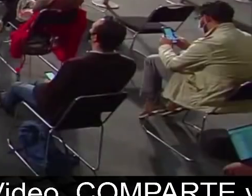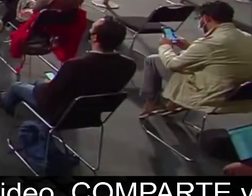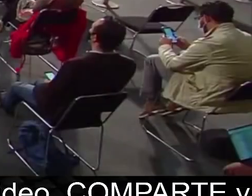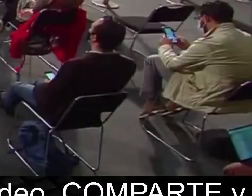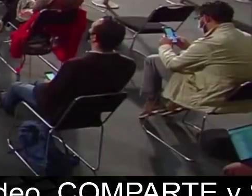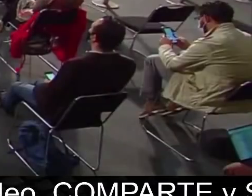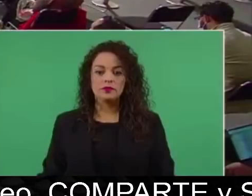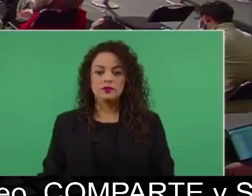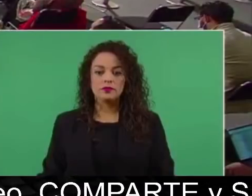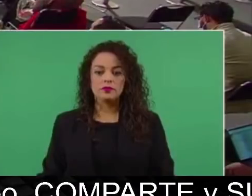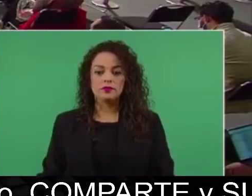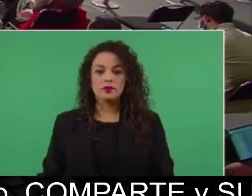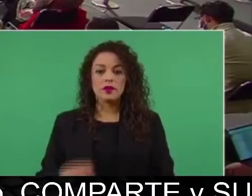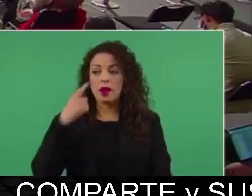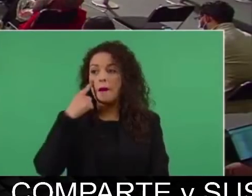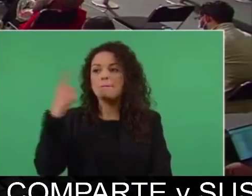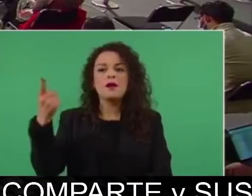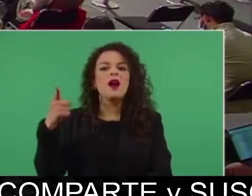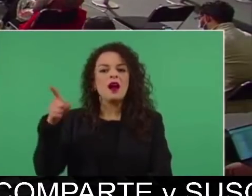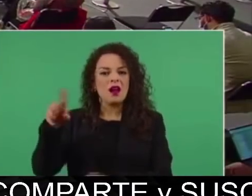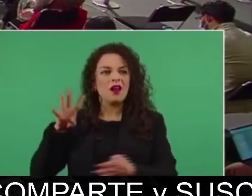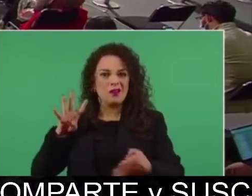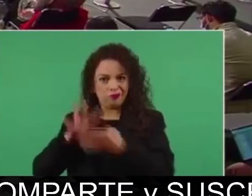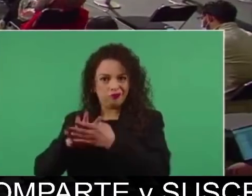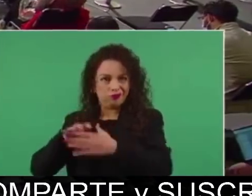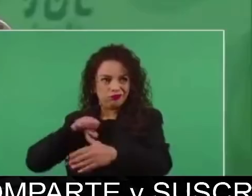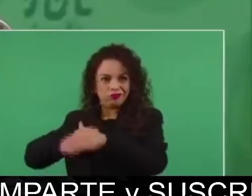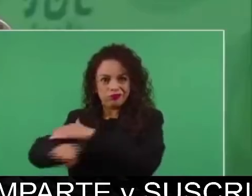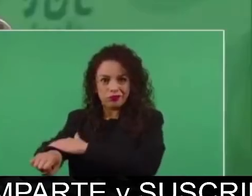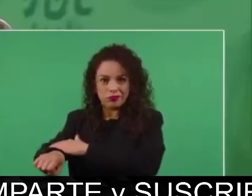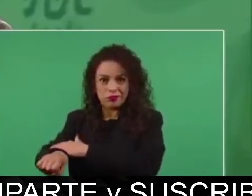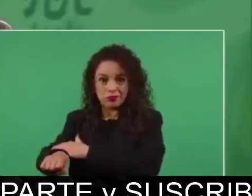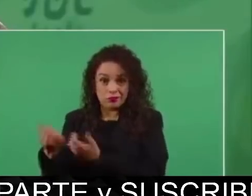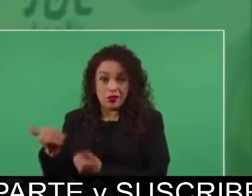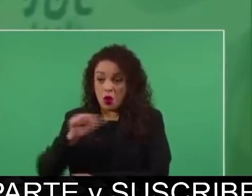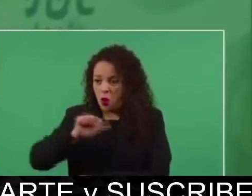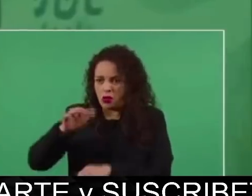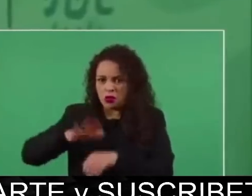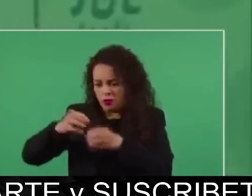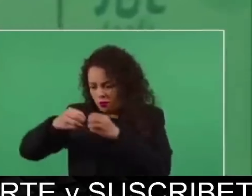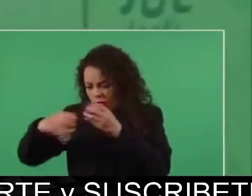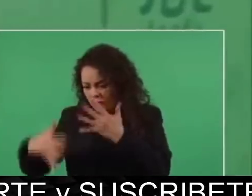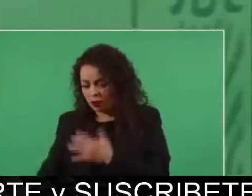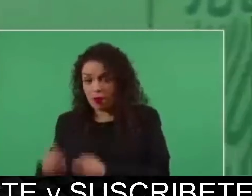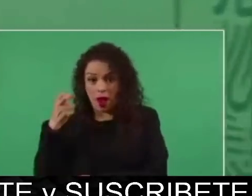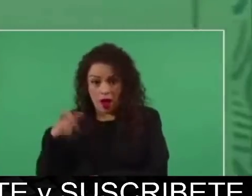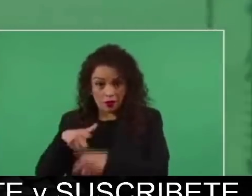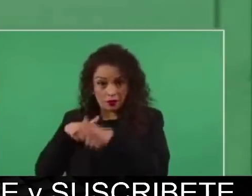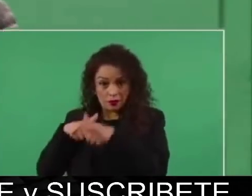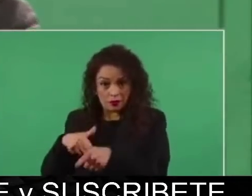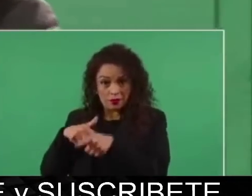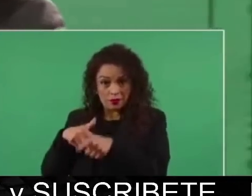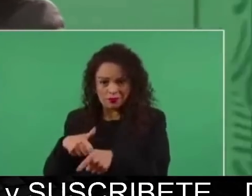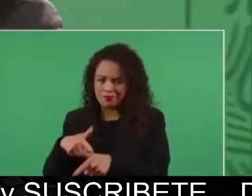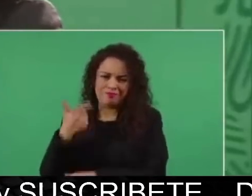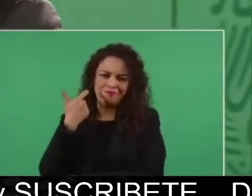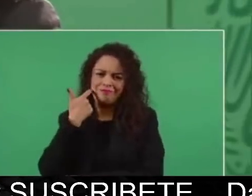no queremos eso, queremos que la Guardia Nacional se siga consolidando,